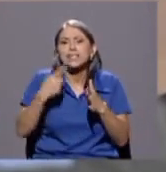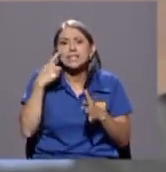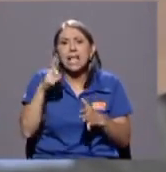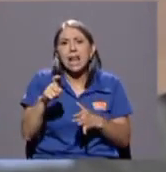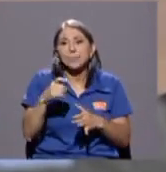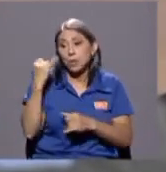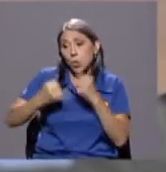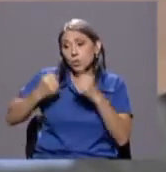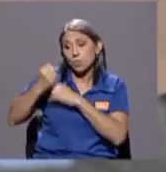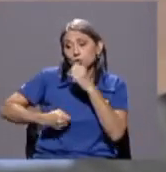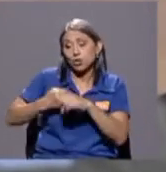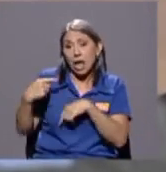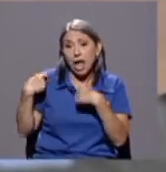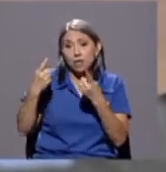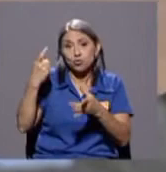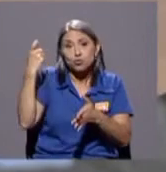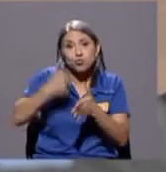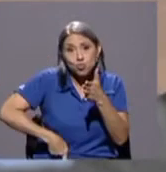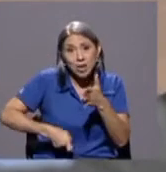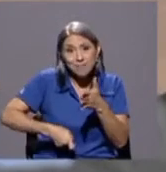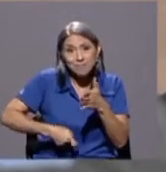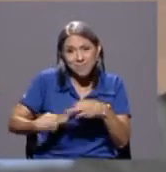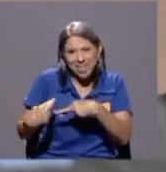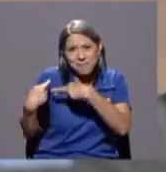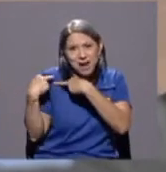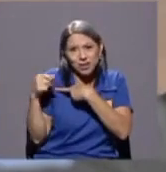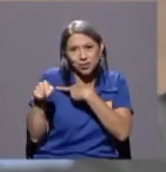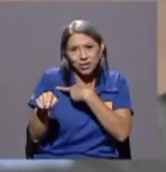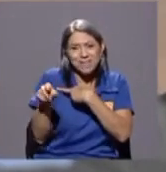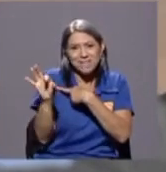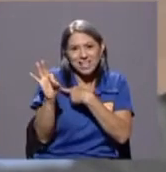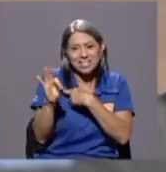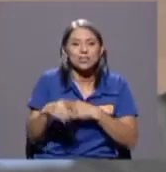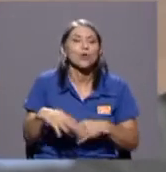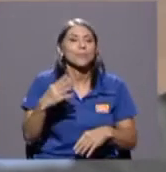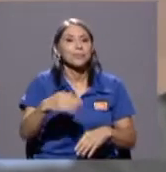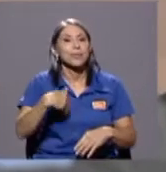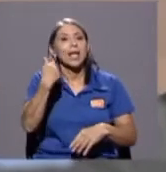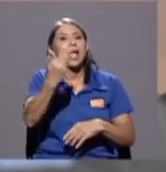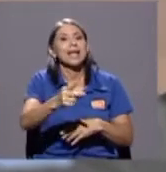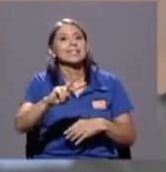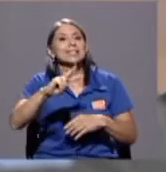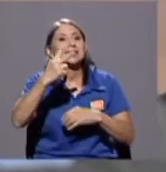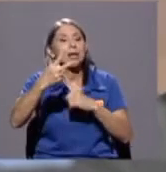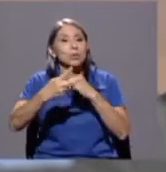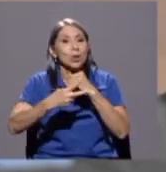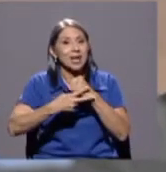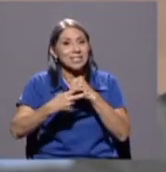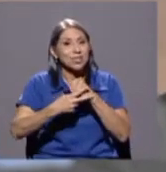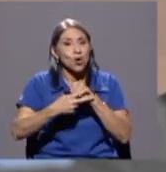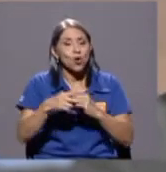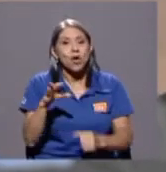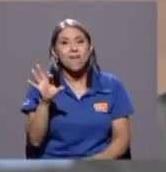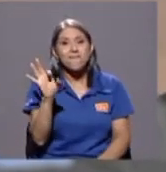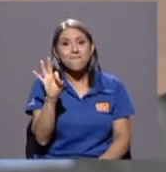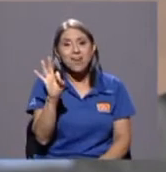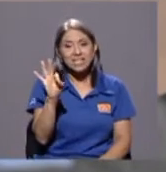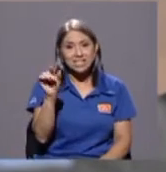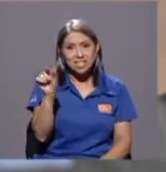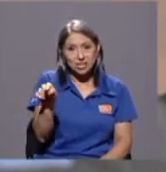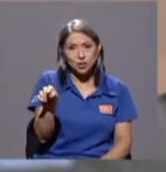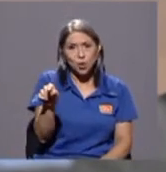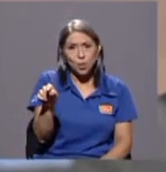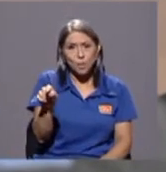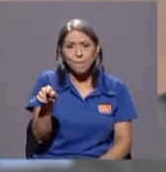dura y estuvo en manos de Francisco y en la segunda ocasión Francisco toma las medidas que nos llevan